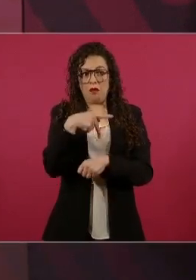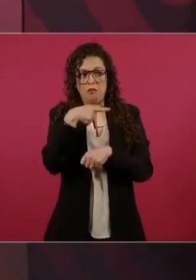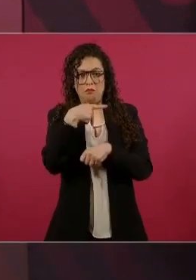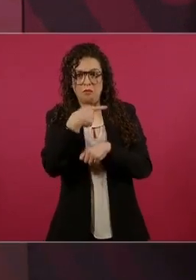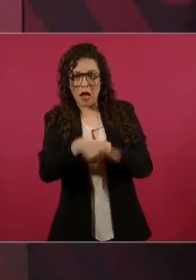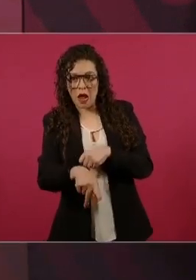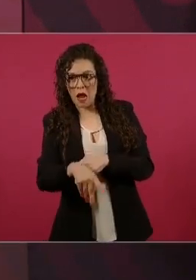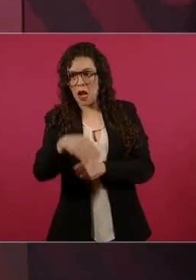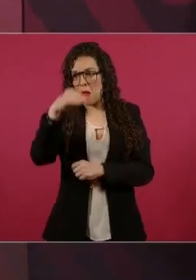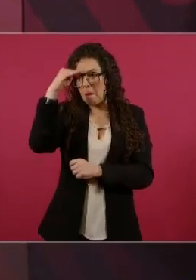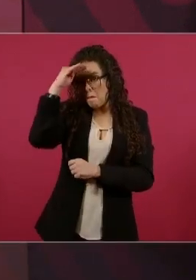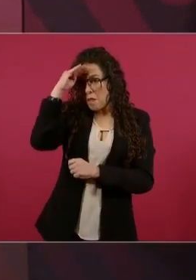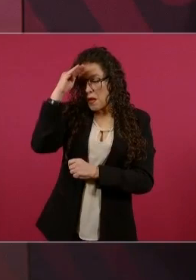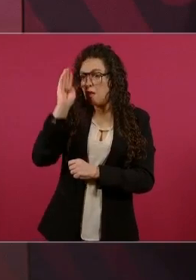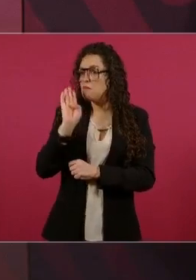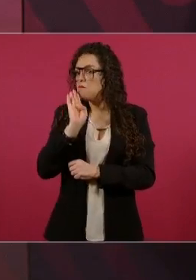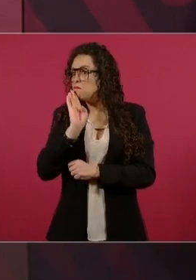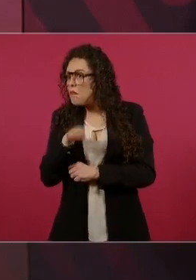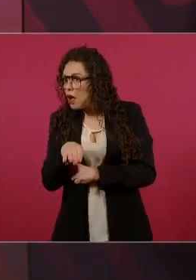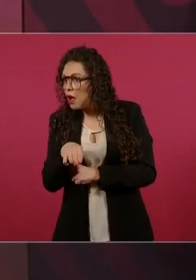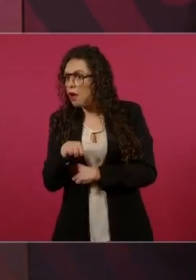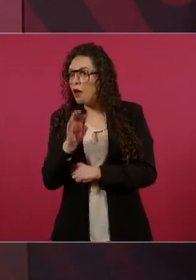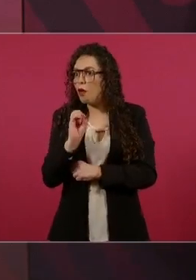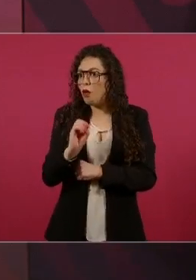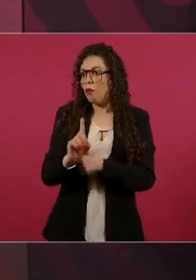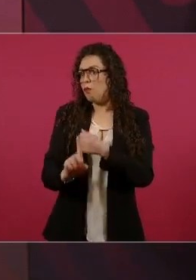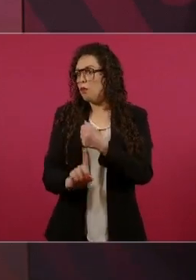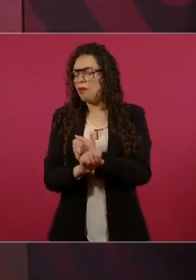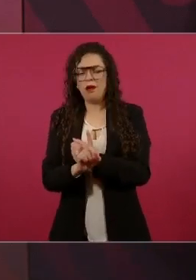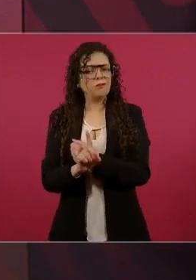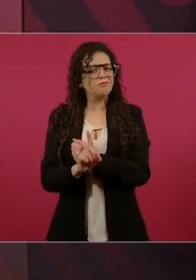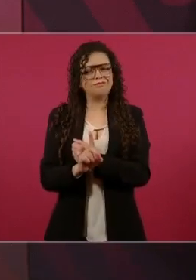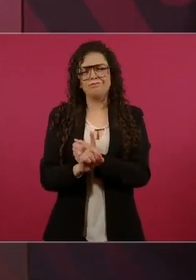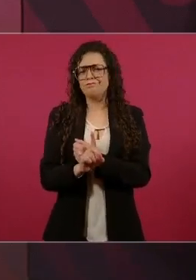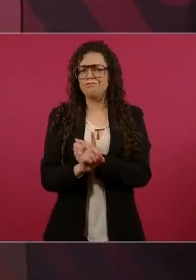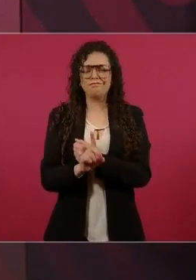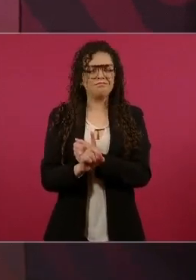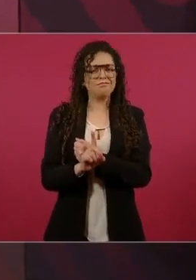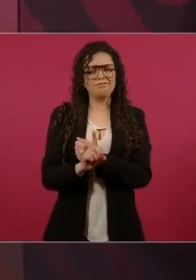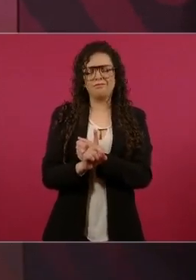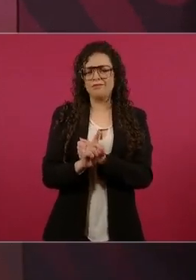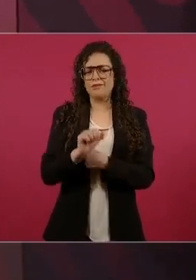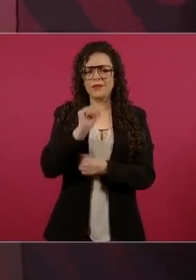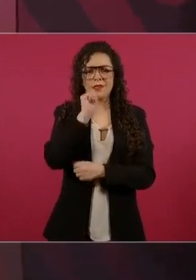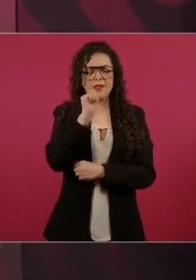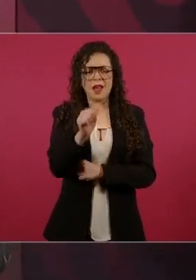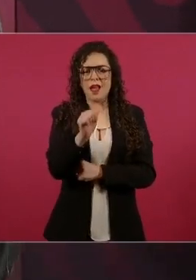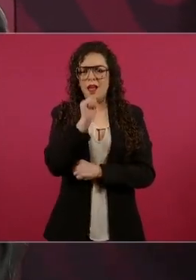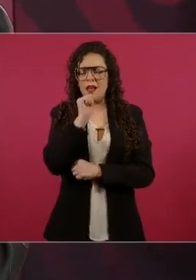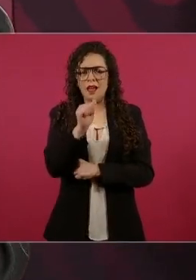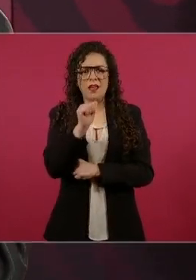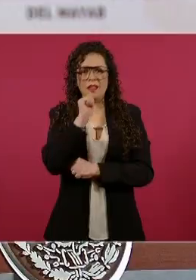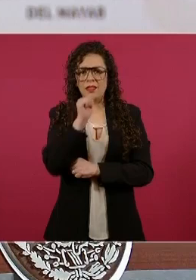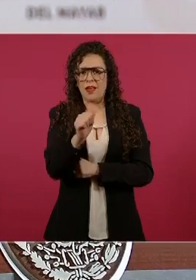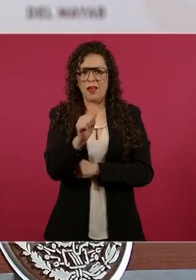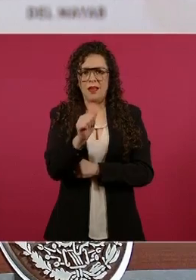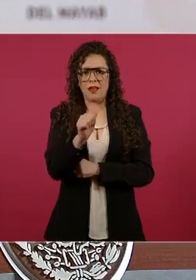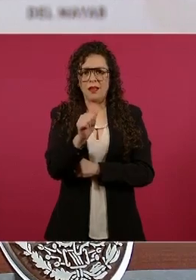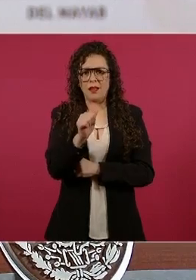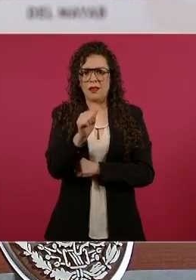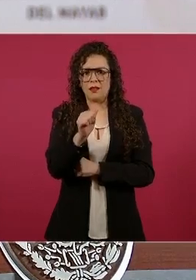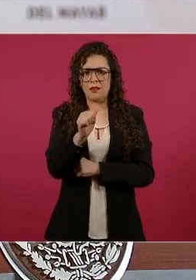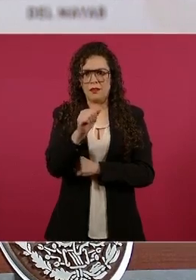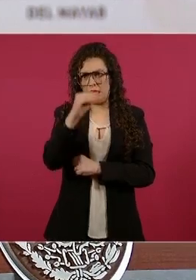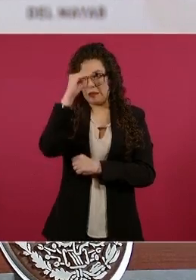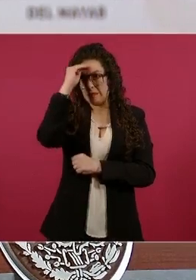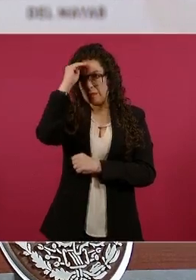ningún temor a